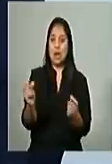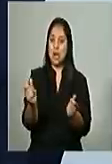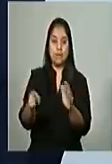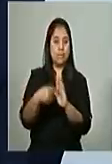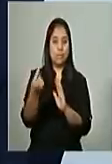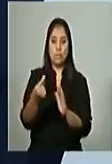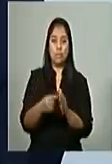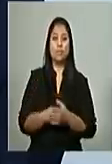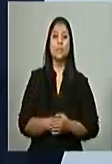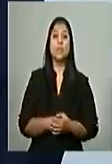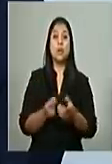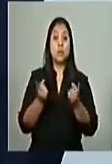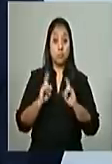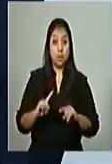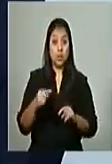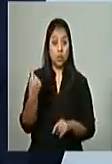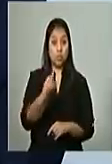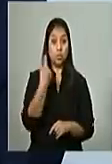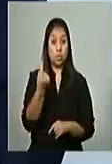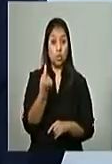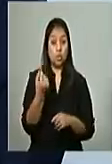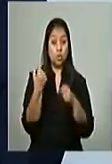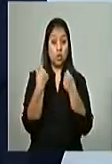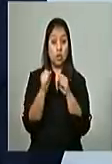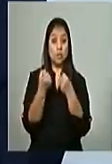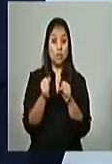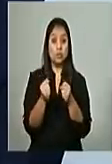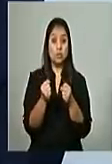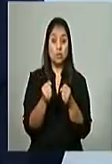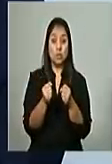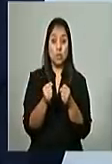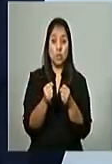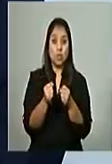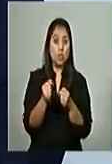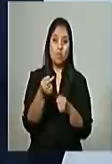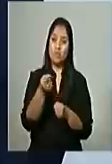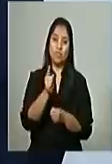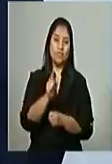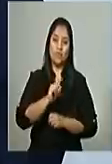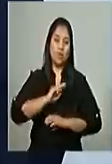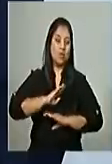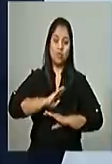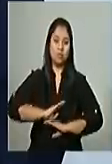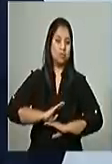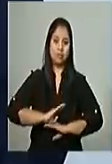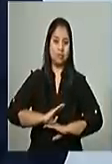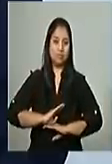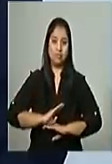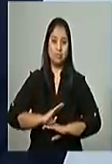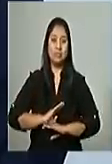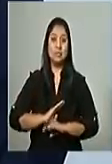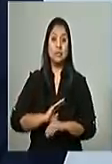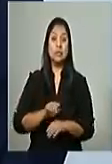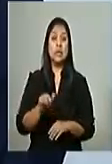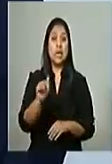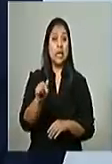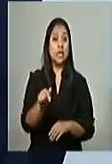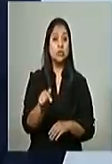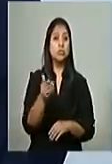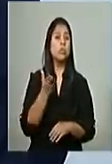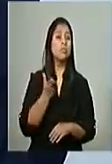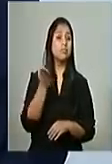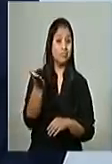Pero todo lo que hemos hecho no es suficiente. Esto nos exige